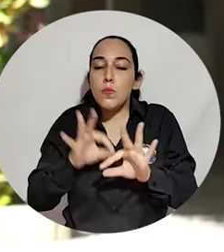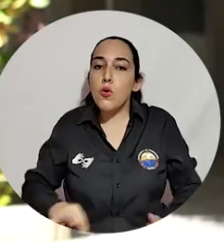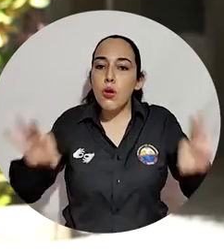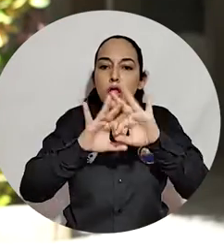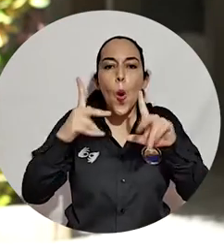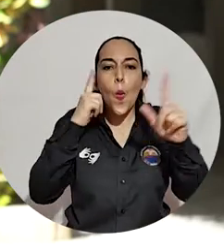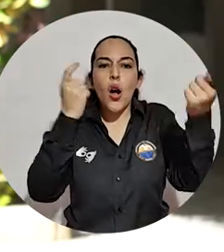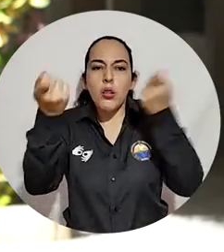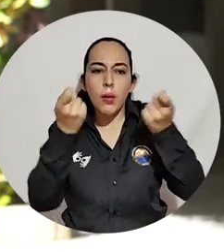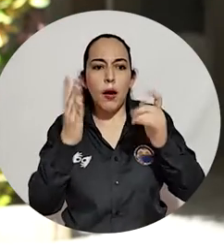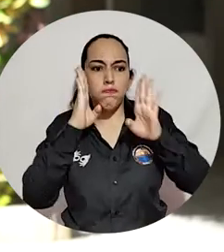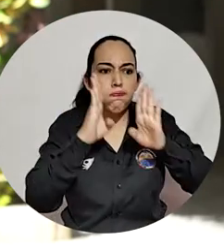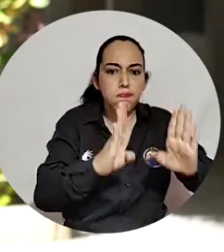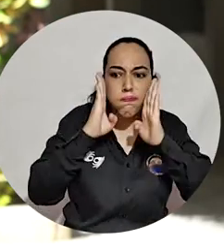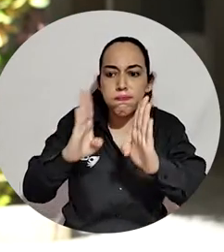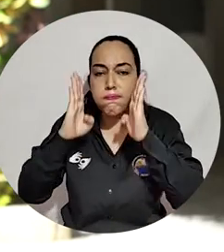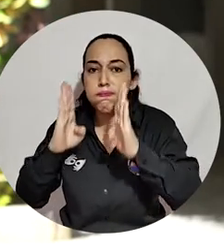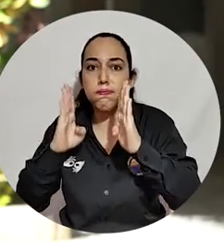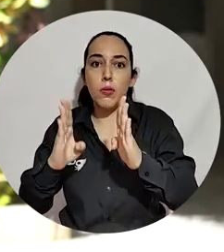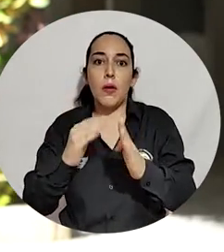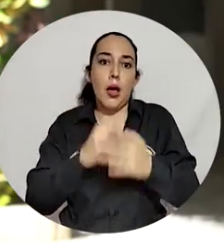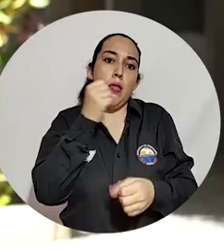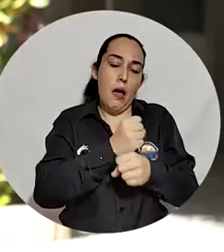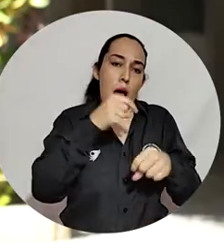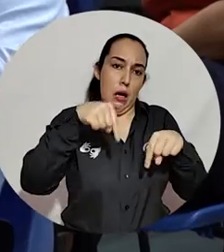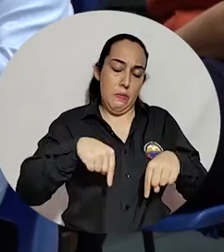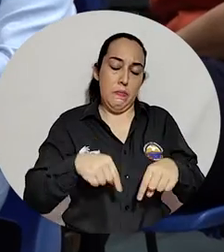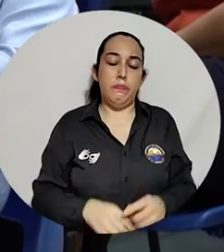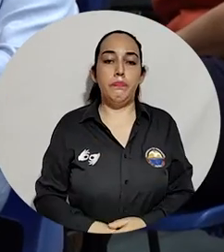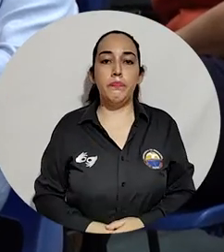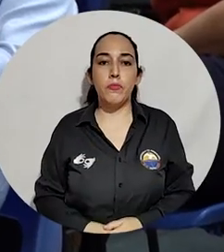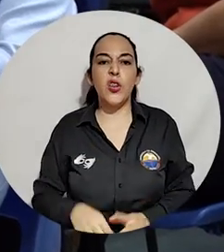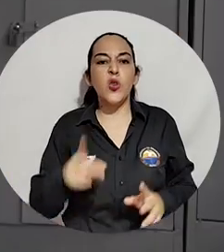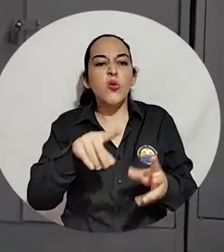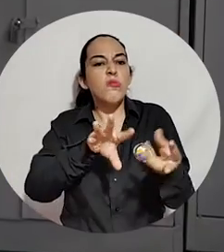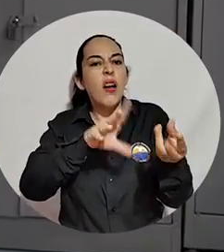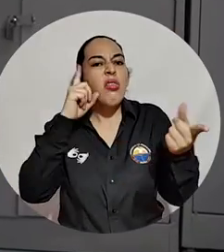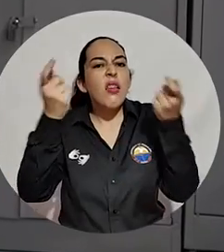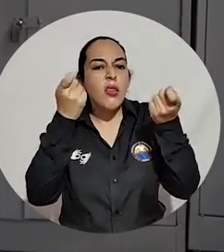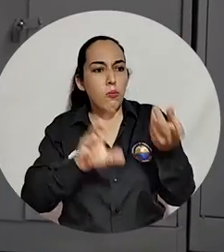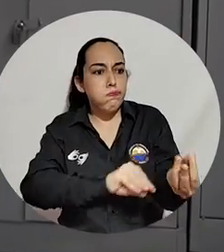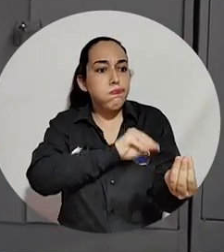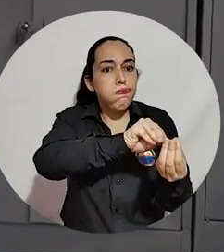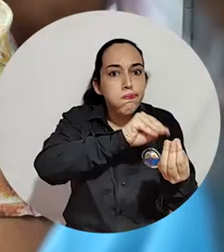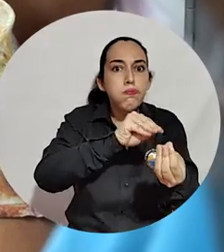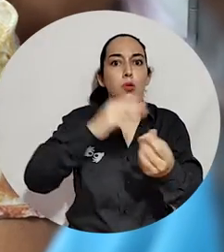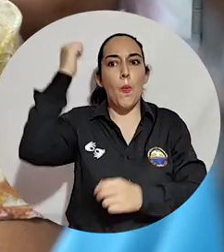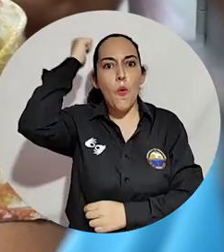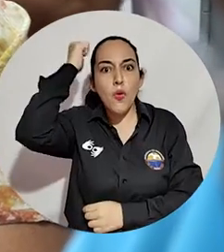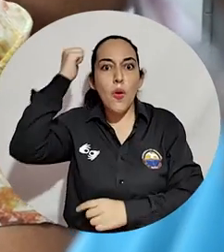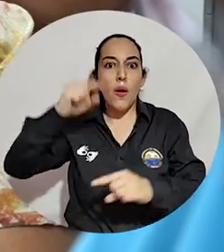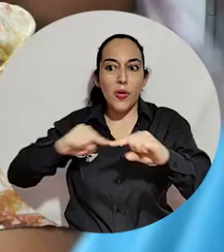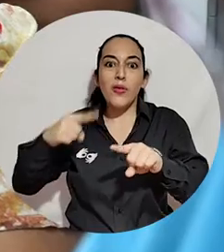auxilios psicológicos que son la base fundamental para poder trabajar desde aquí, desde la institución. Esta iniciativa busca capacitar a docentes y administrativos